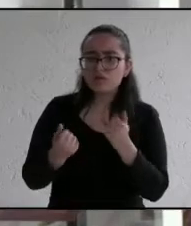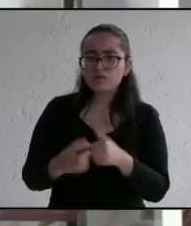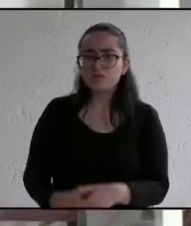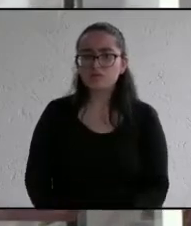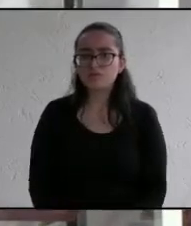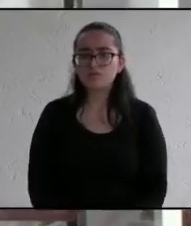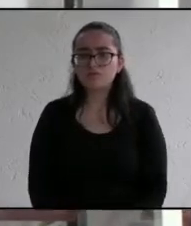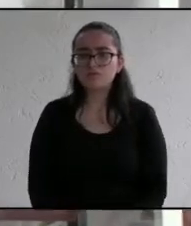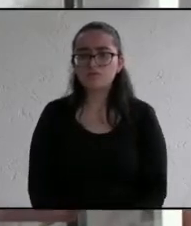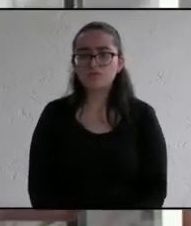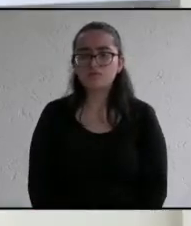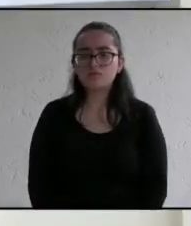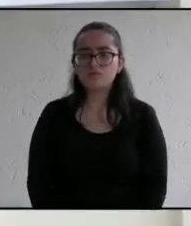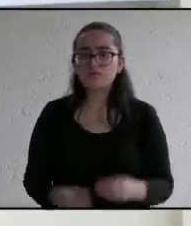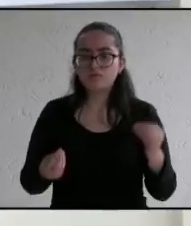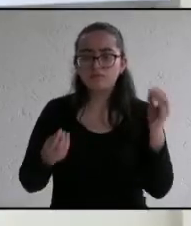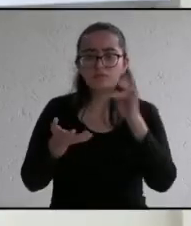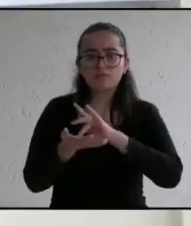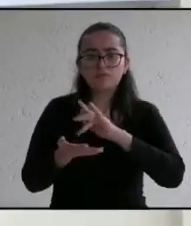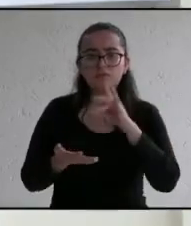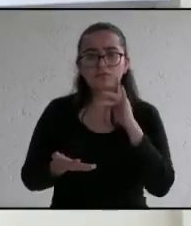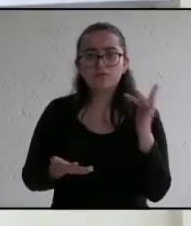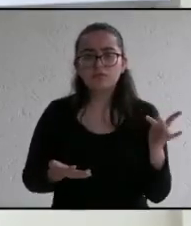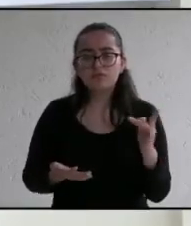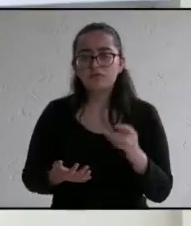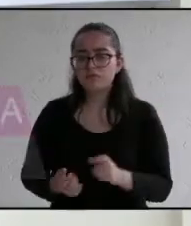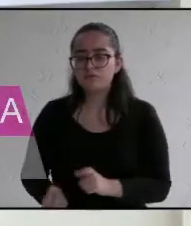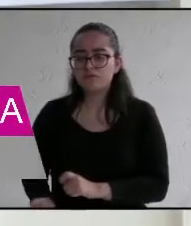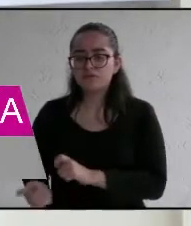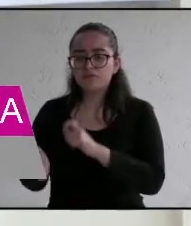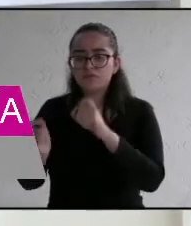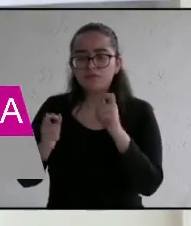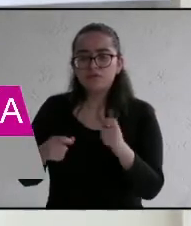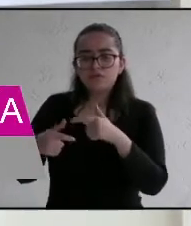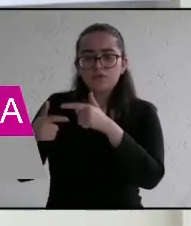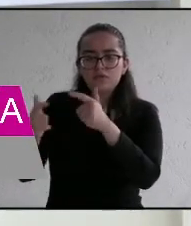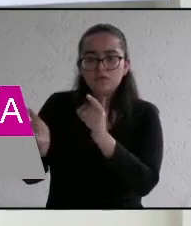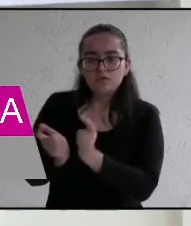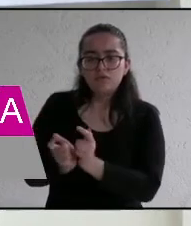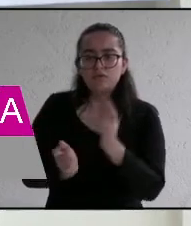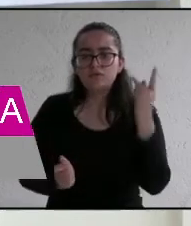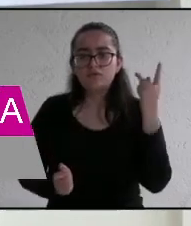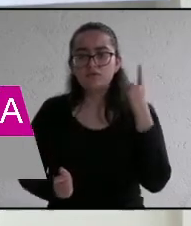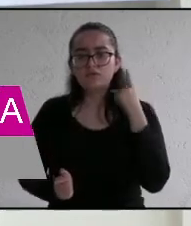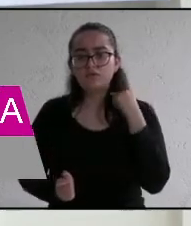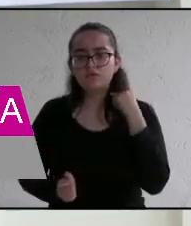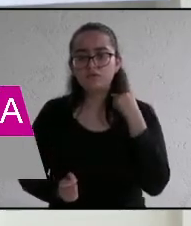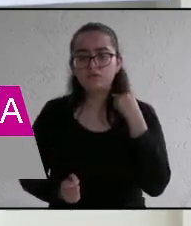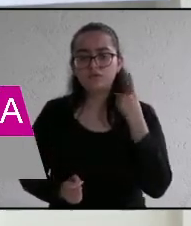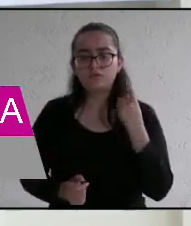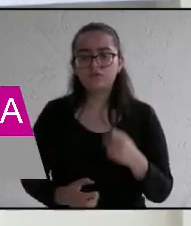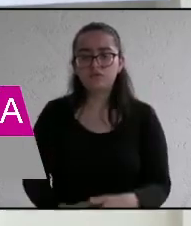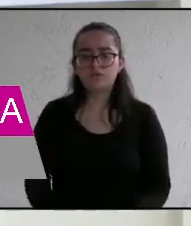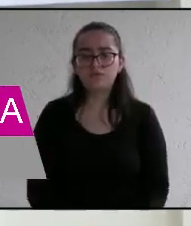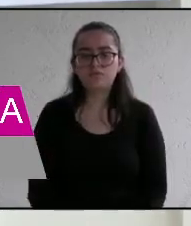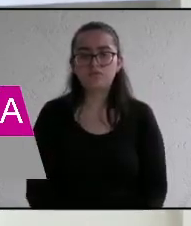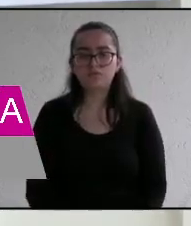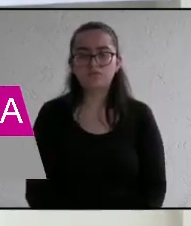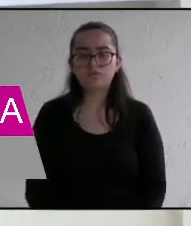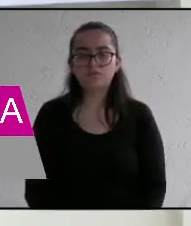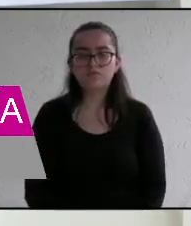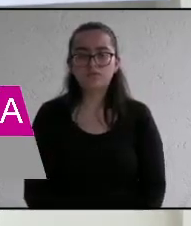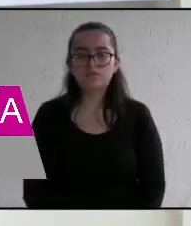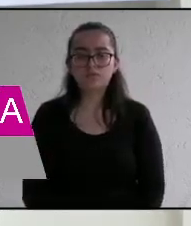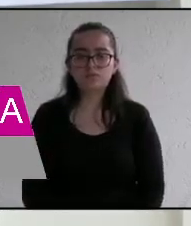es todo Muchísimas gracias candidato con 30 segundos para participar en este segundo segmento de contrarréplicas le toca el